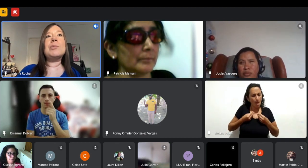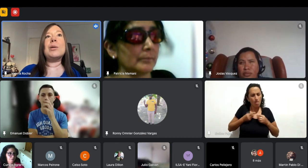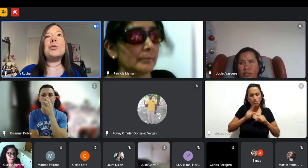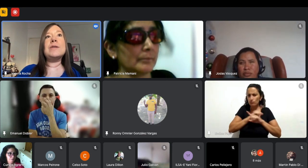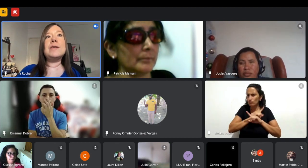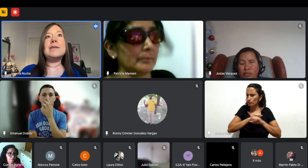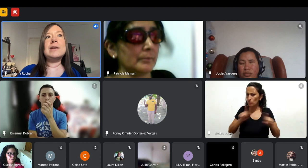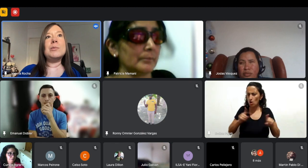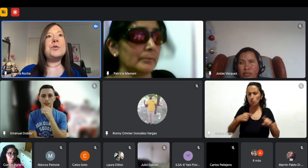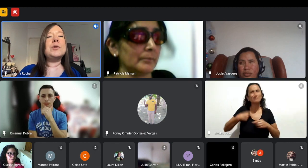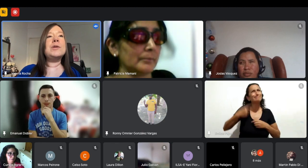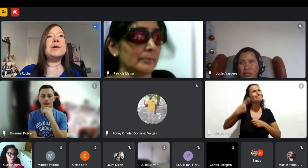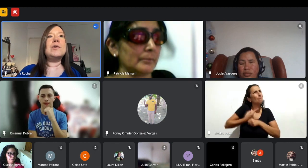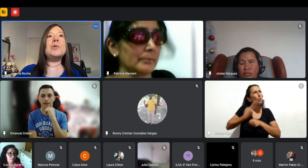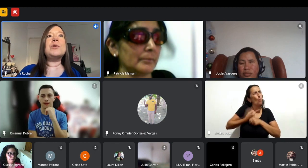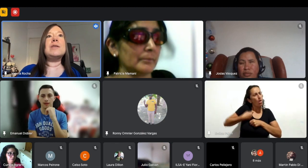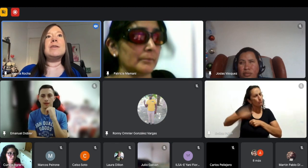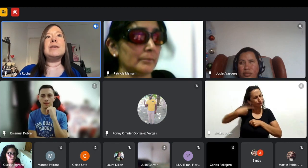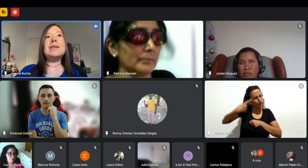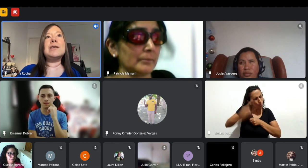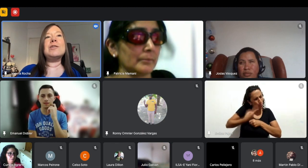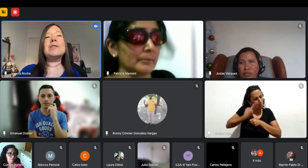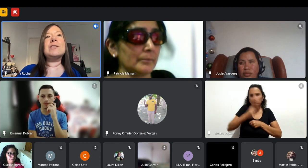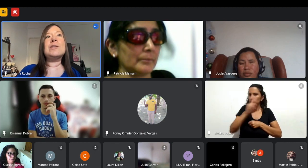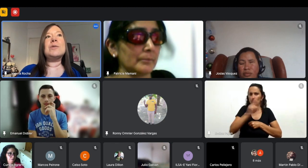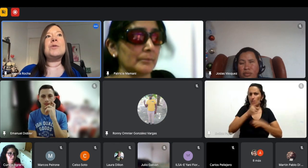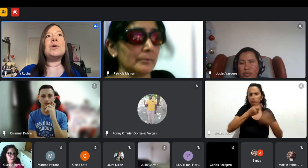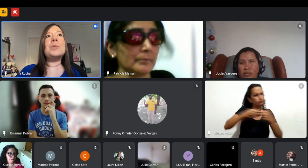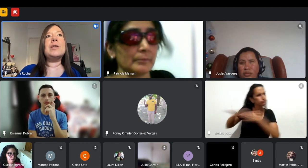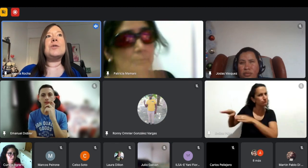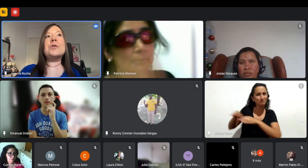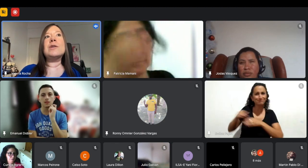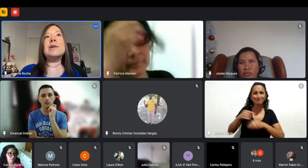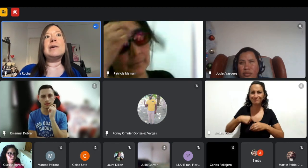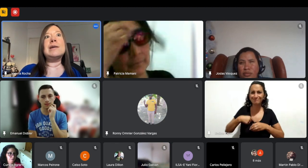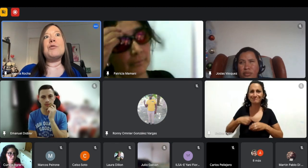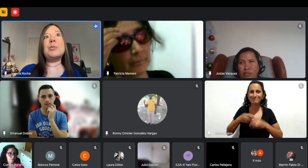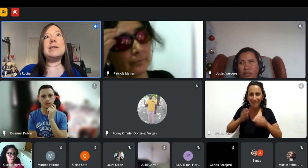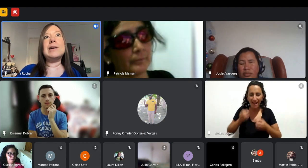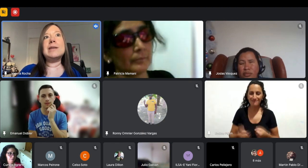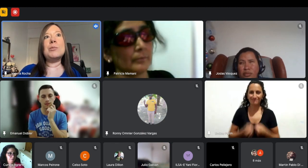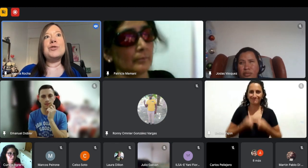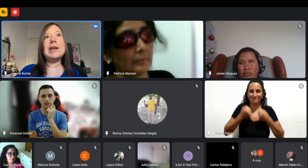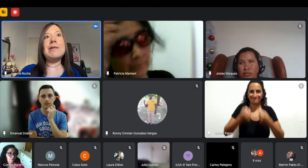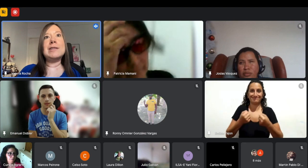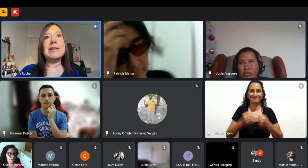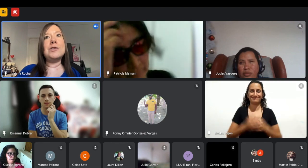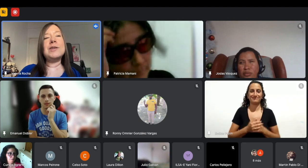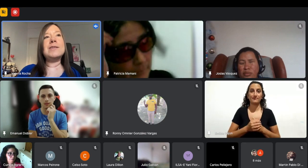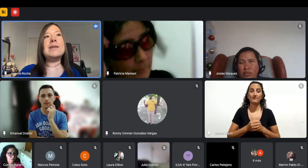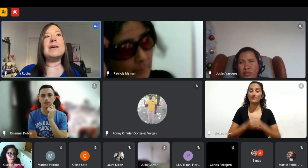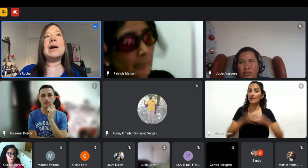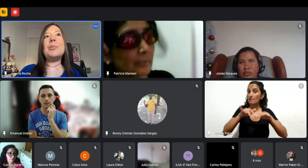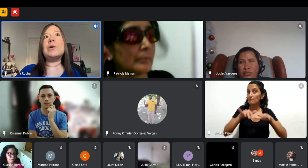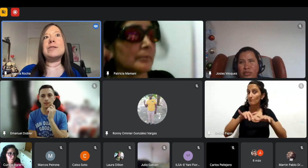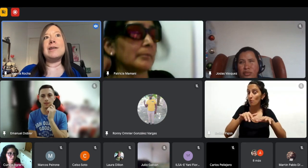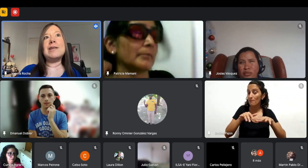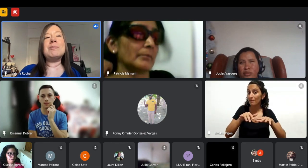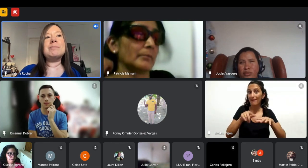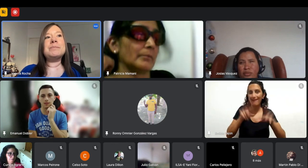limitaciones que podamos sentir que tenemos como bien dijeron todos nuestros compañeros la informática te da mucha libertad entonces